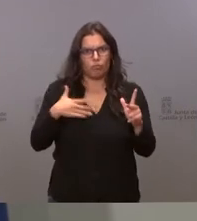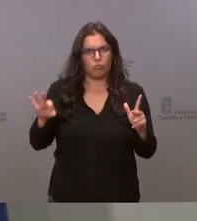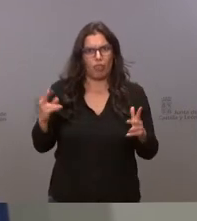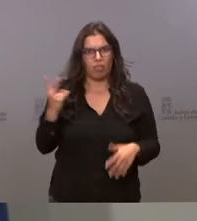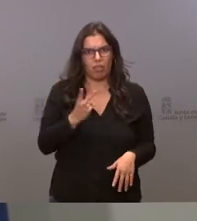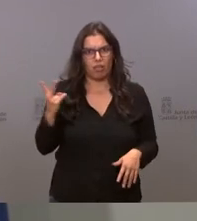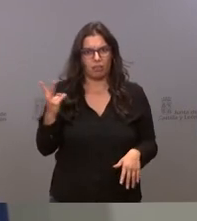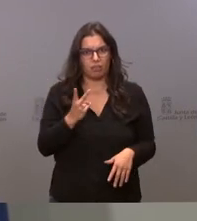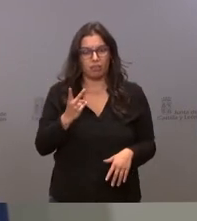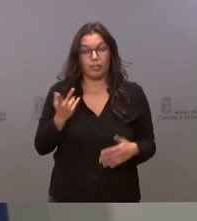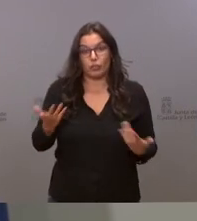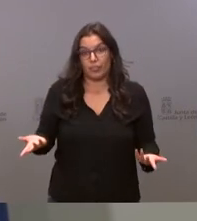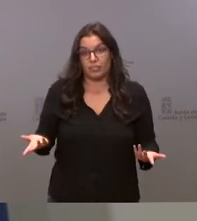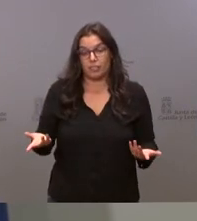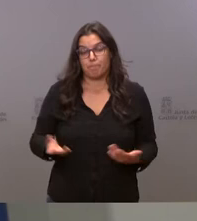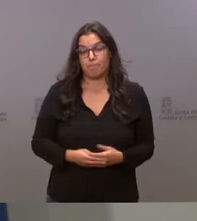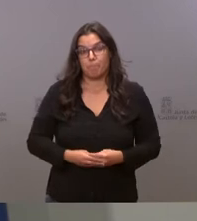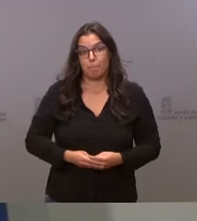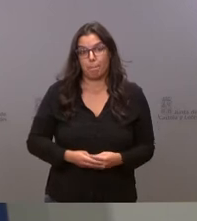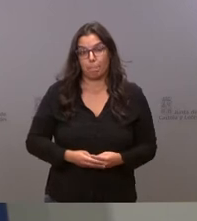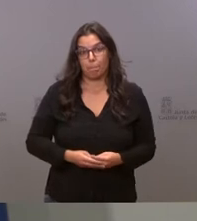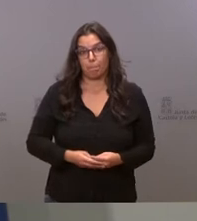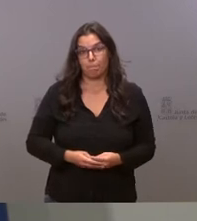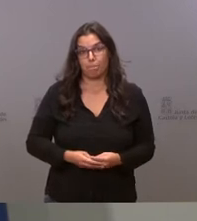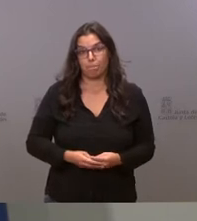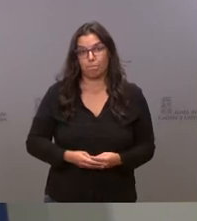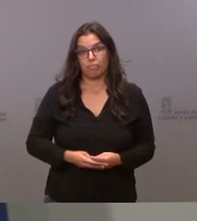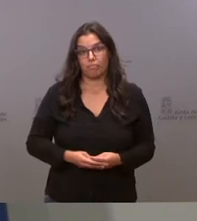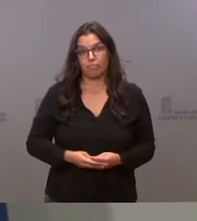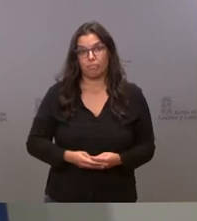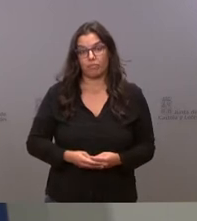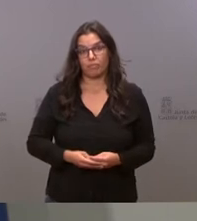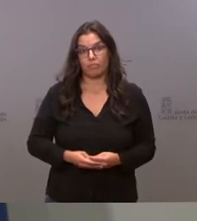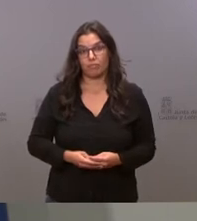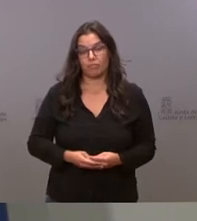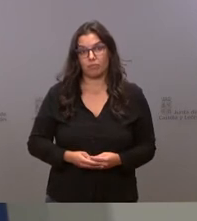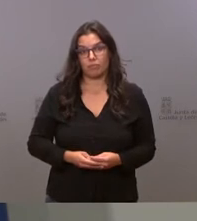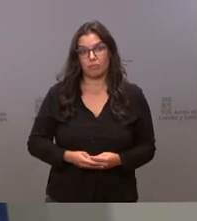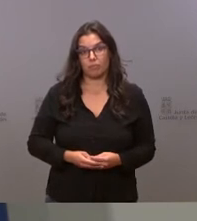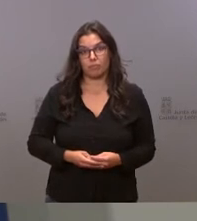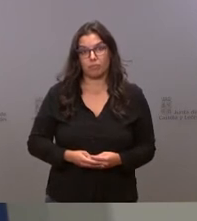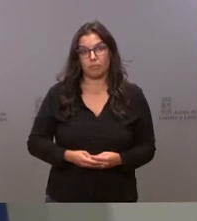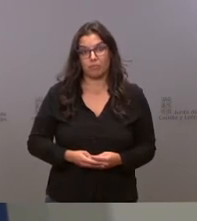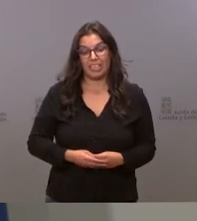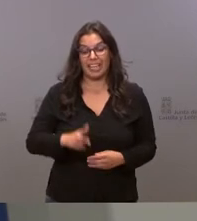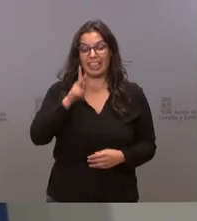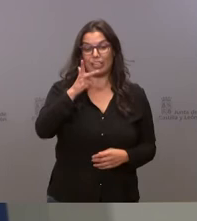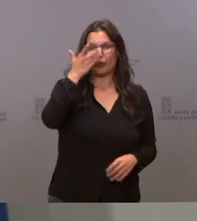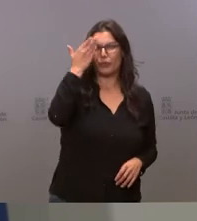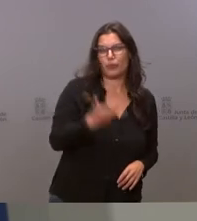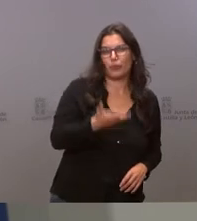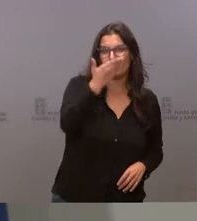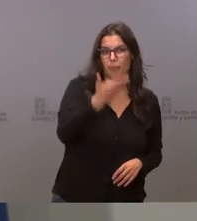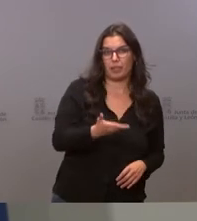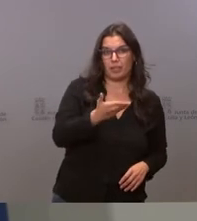por tanto no no se puede colocar ningún derecho fundamental por